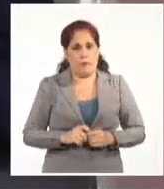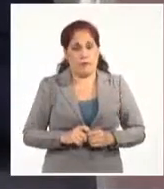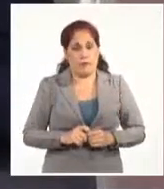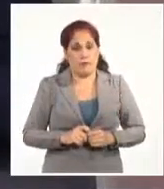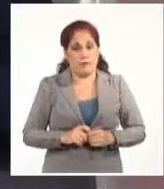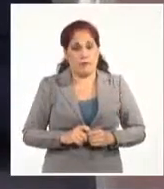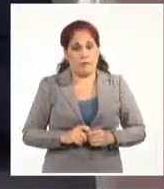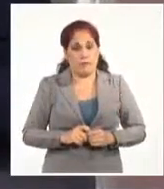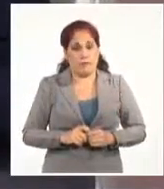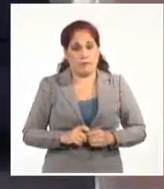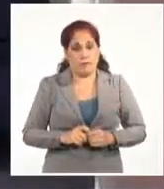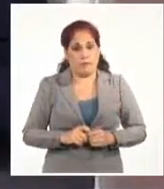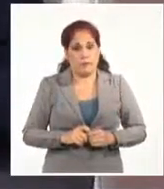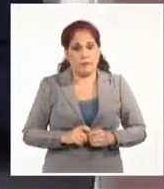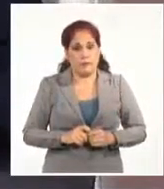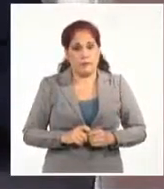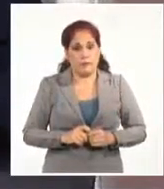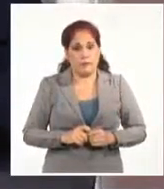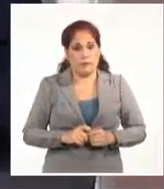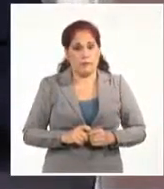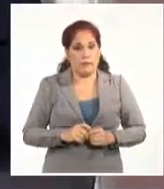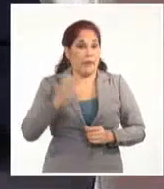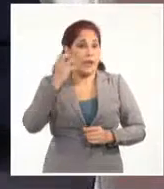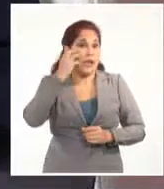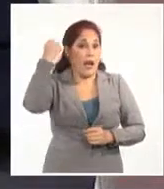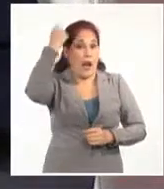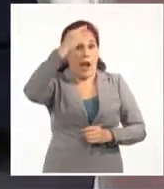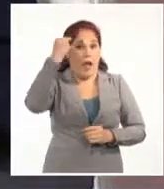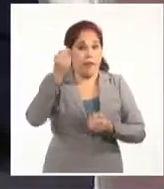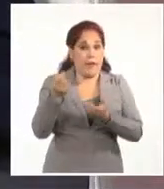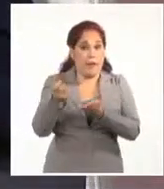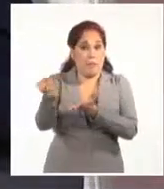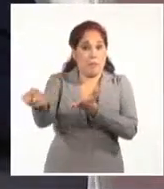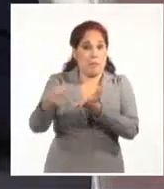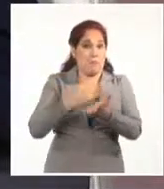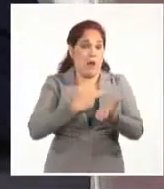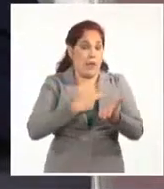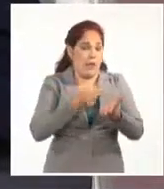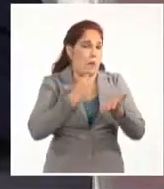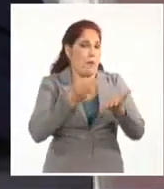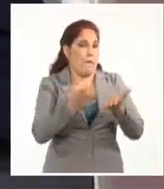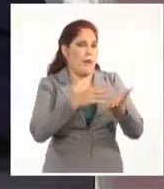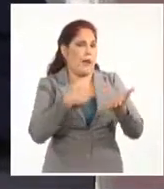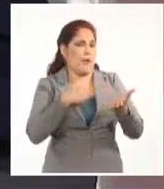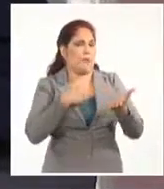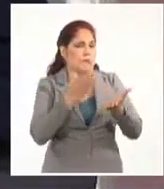aquí Randy me pasó una copia del manual, no sé si me lo estaba regalando para que yo lo estudie.